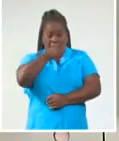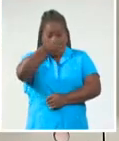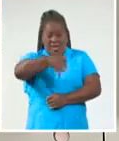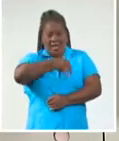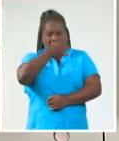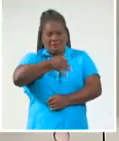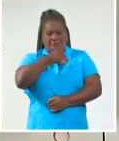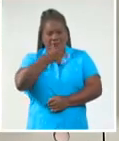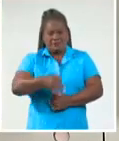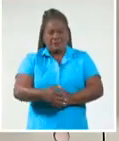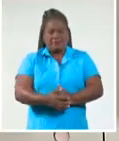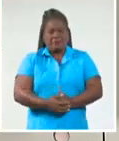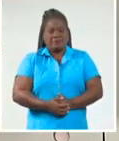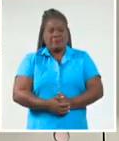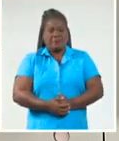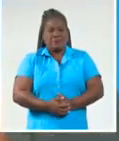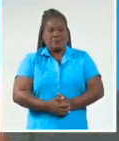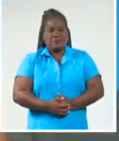Adelante Guillermo, buenas tardes.